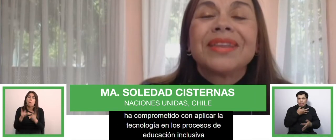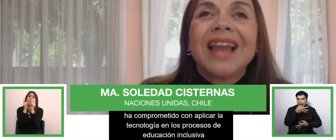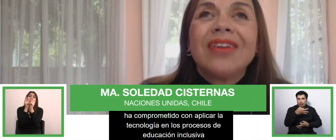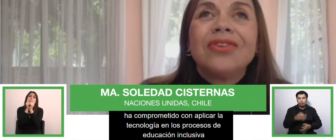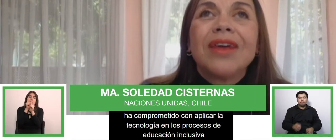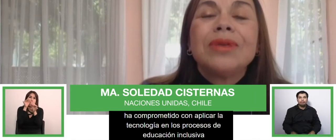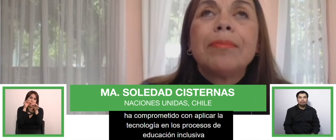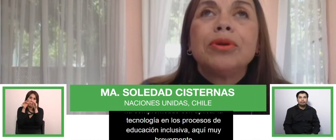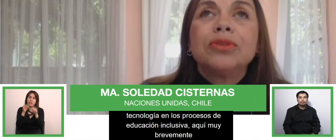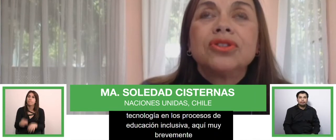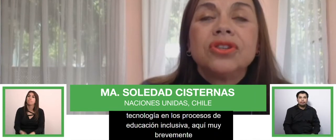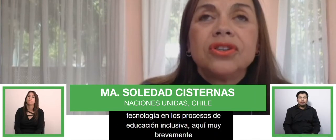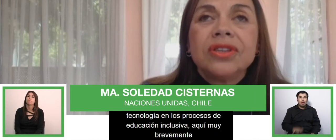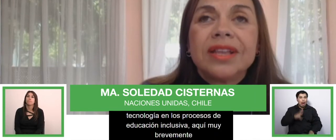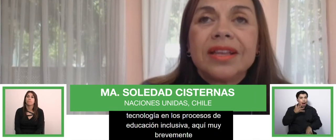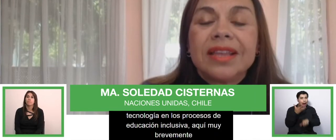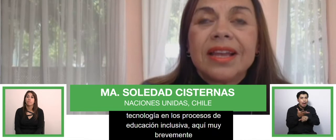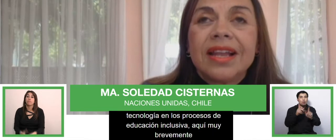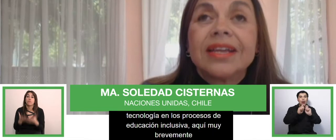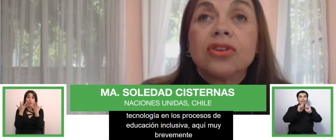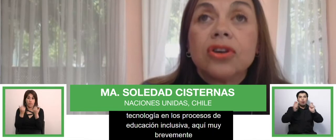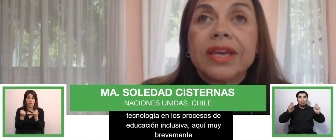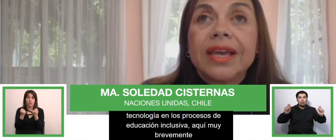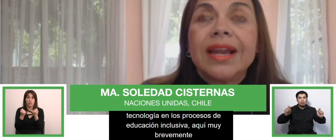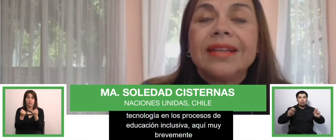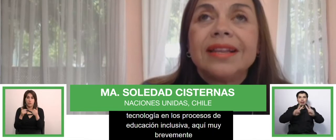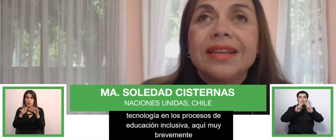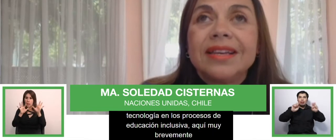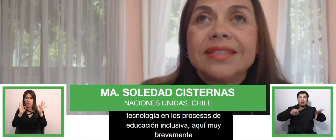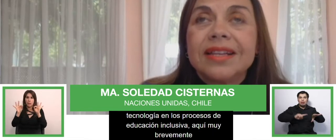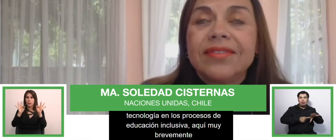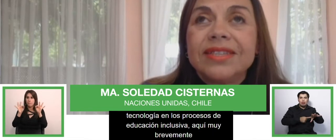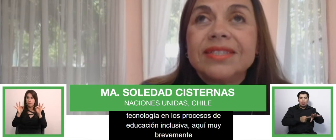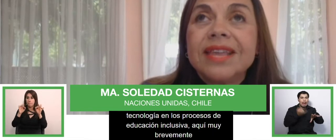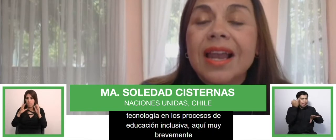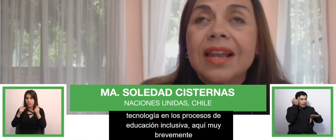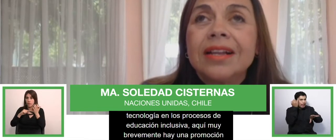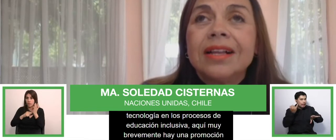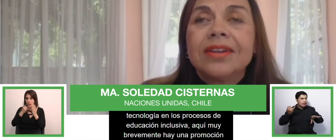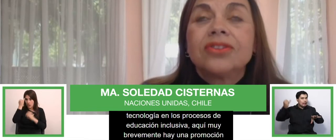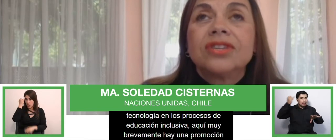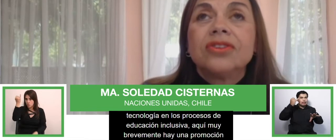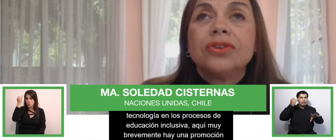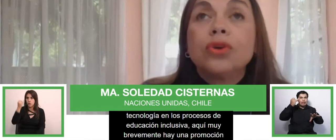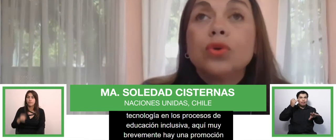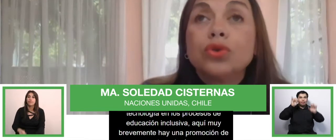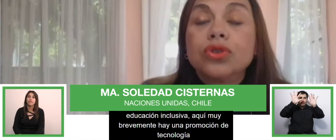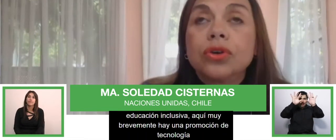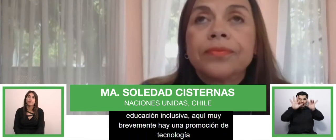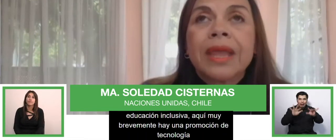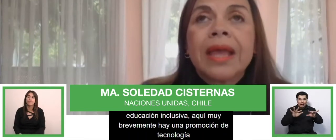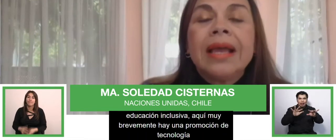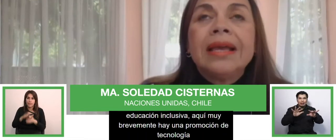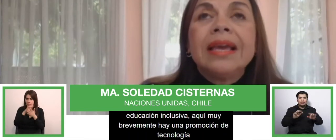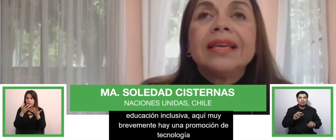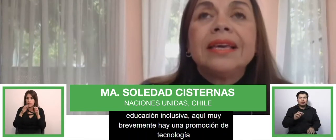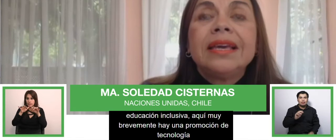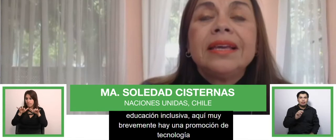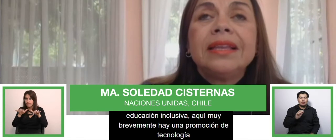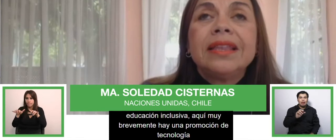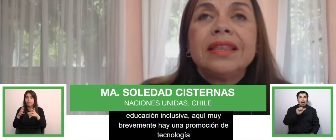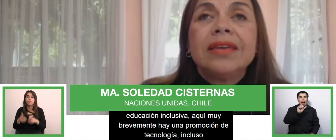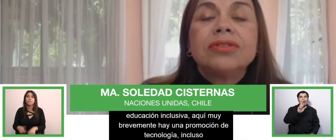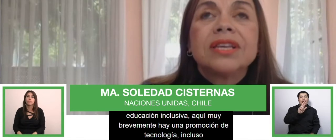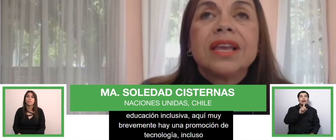claro, hay una promoción de la tecnología, la inteligencia artificial, ¿no es cierto?, incluso. Y